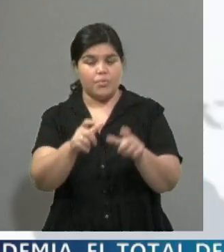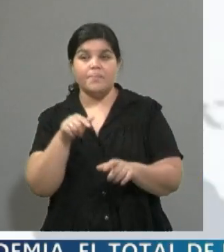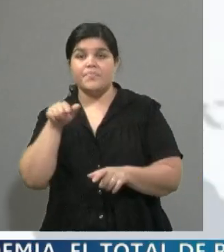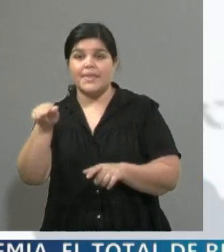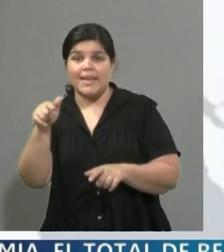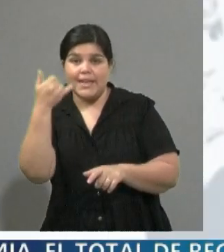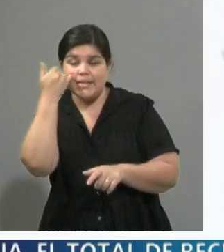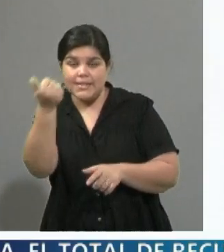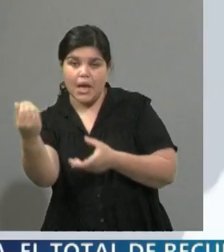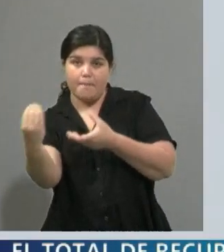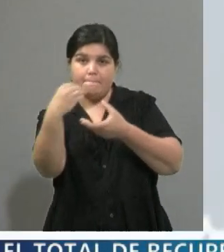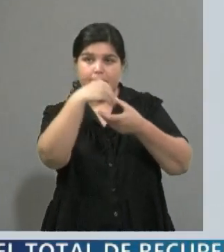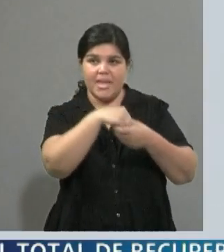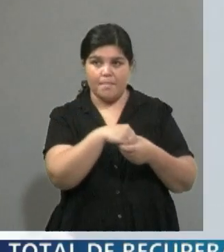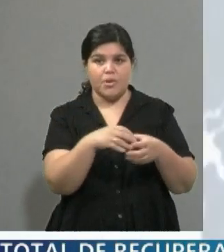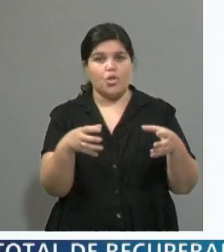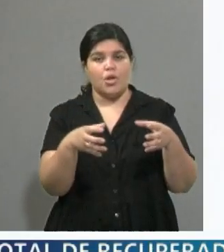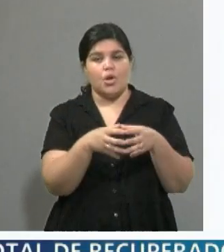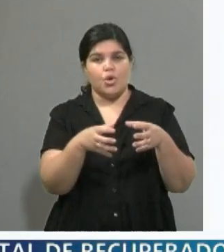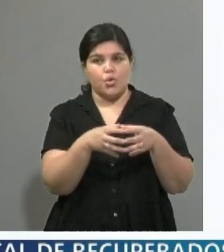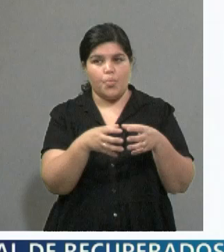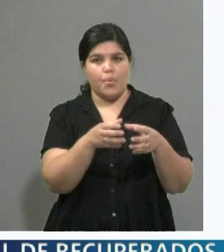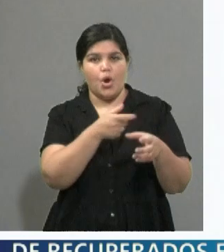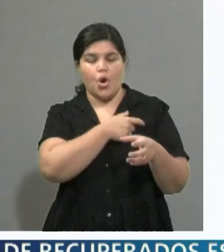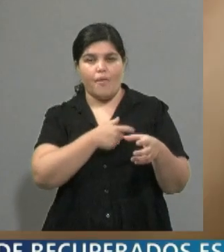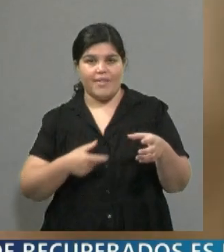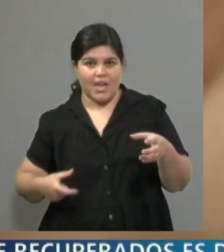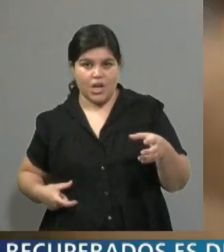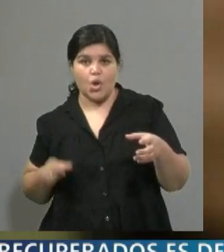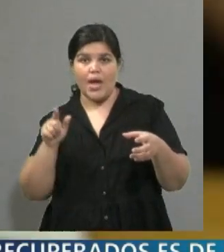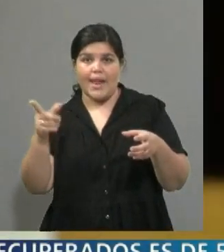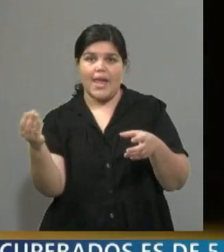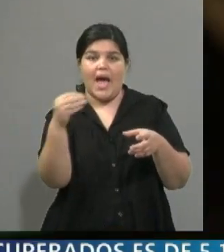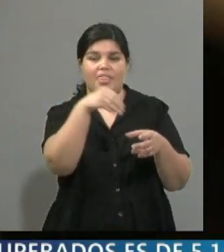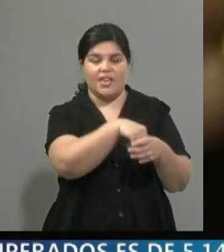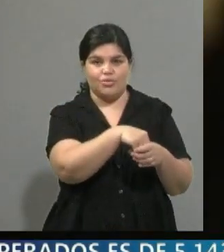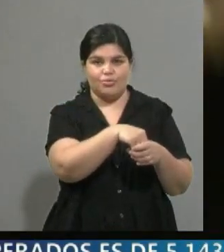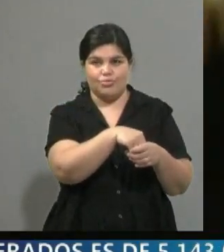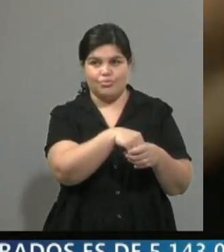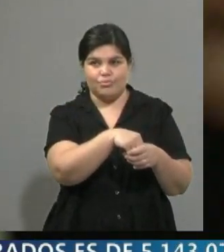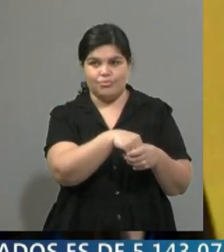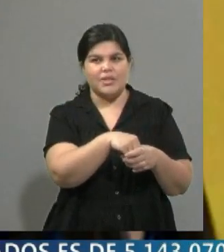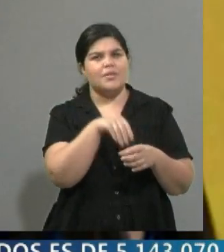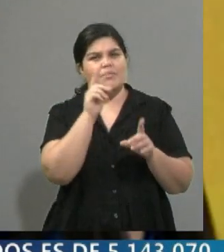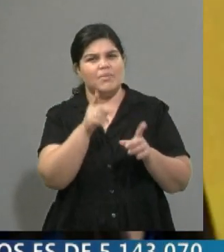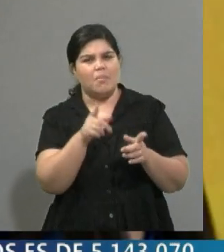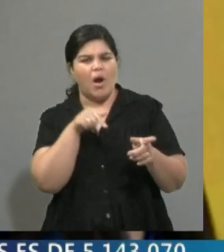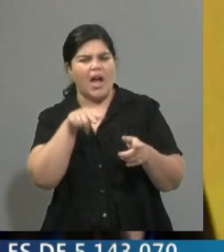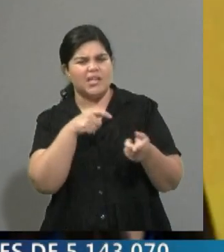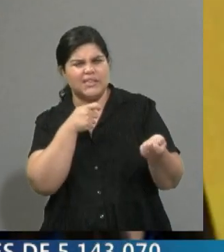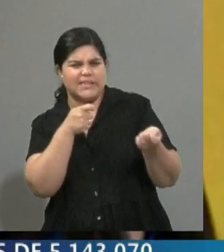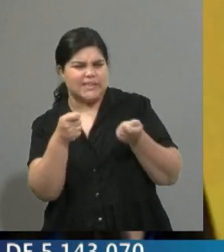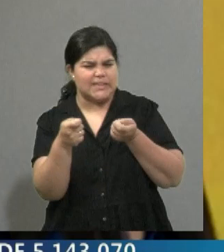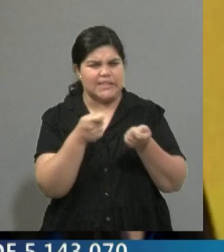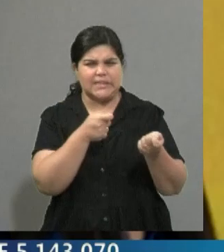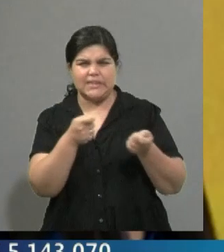parte o miembro de la delegación del gobierno en cuanto a las negociaciones. Entonces, hay ahí unas rispideces y también hay